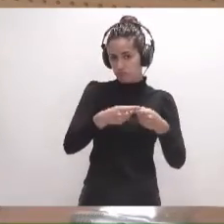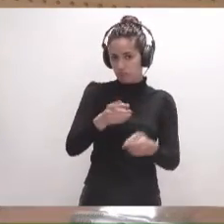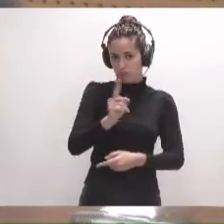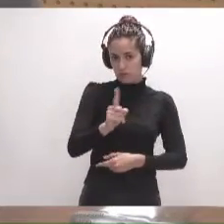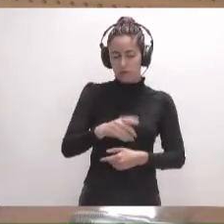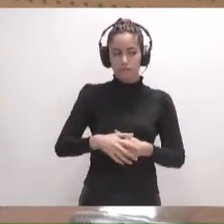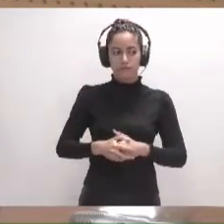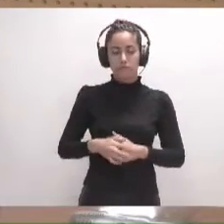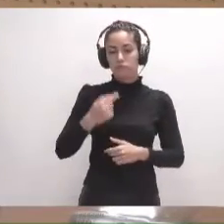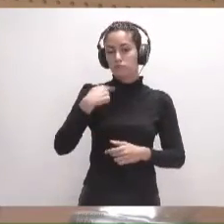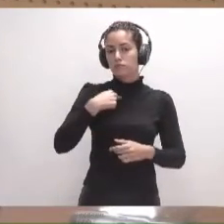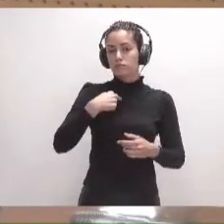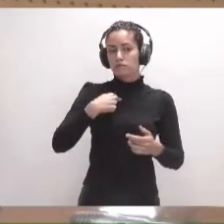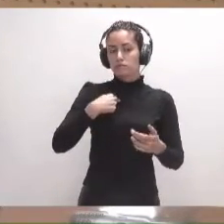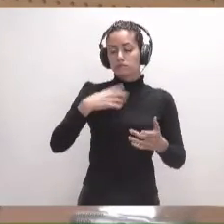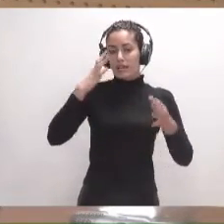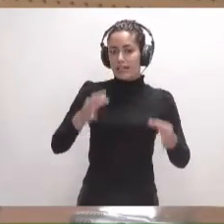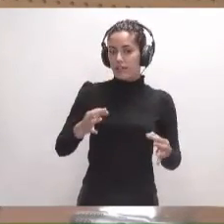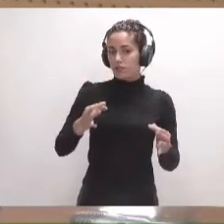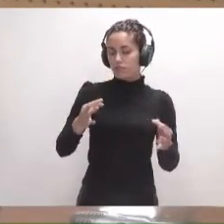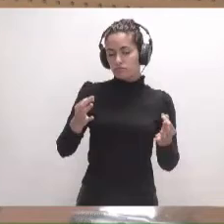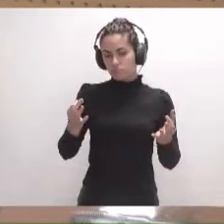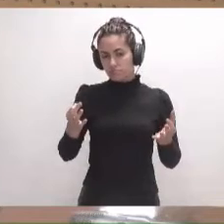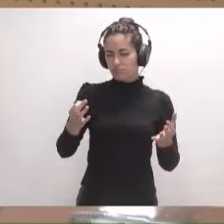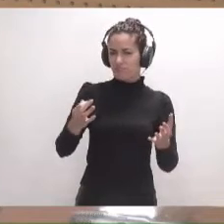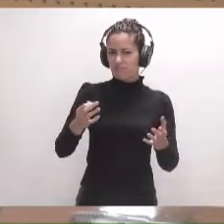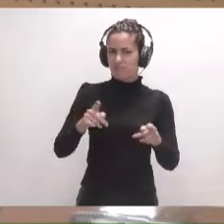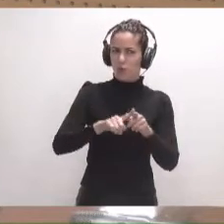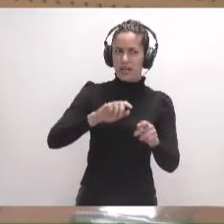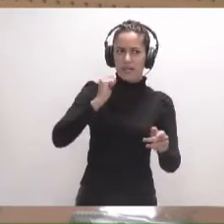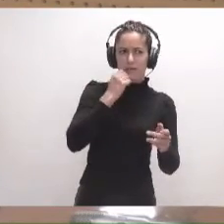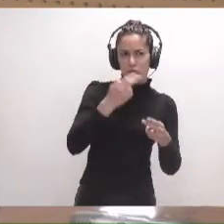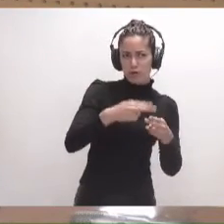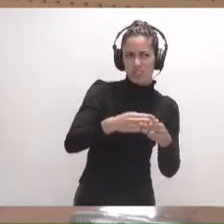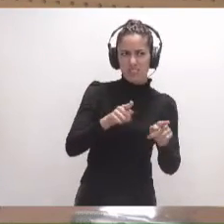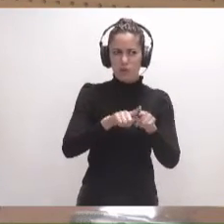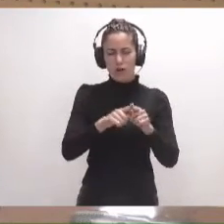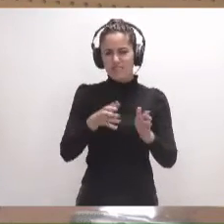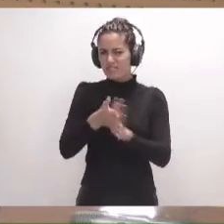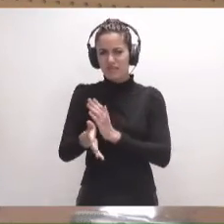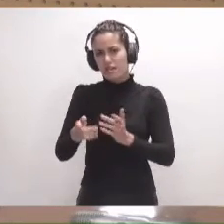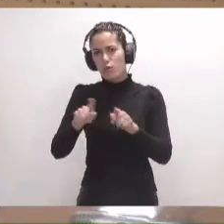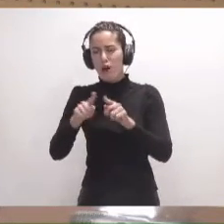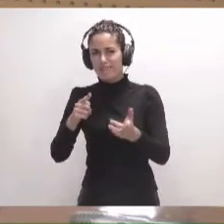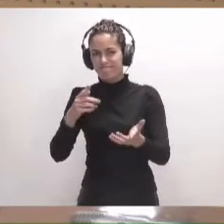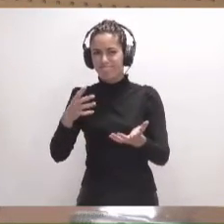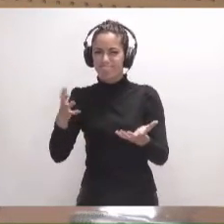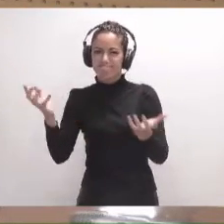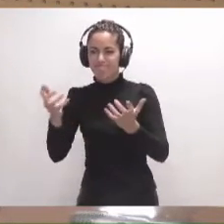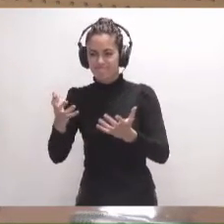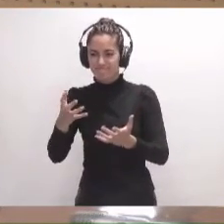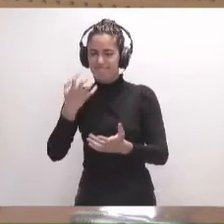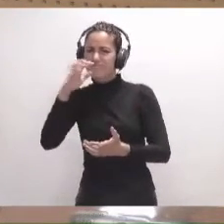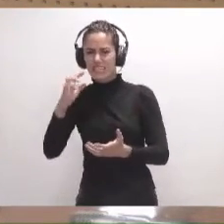Mire, yo creo que esto, más que una reclamación política, es un grito de auxilio. Es un grito de